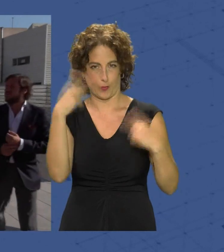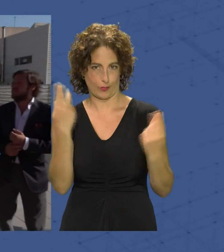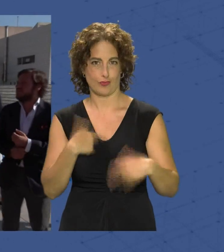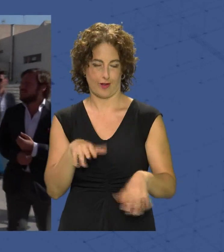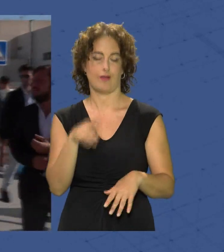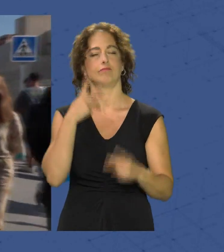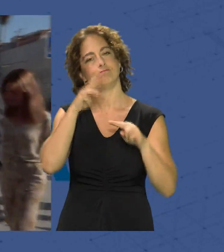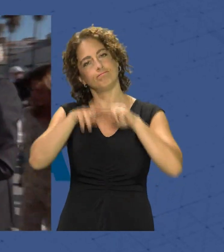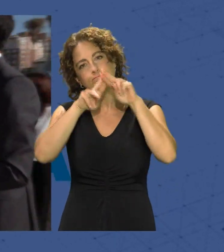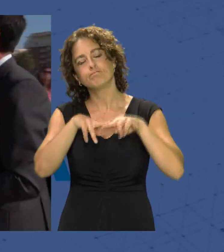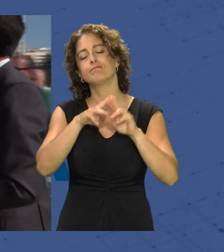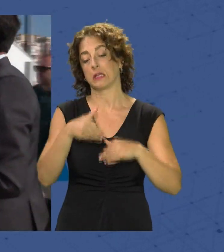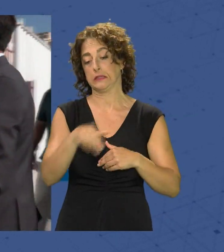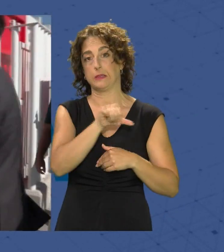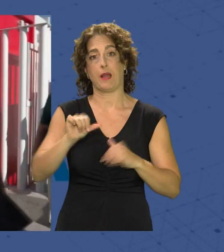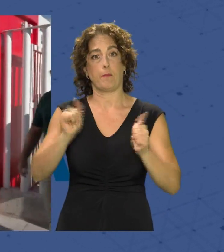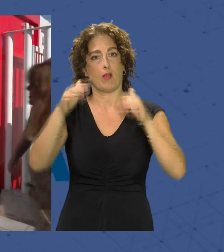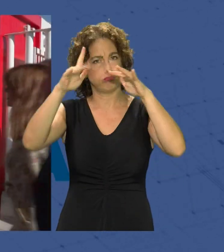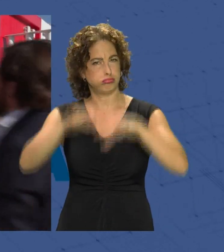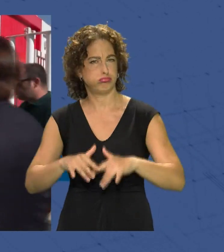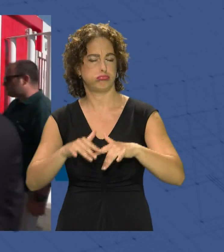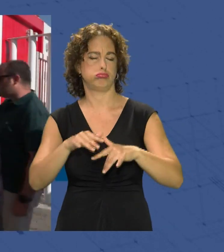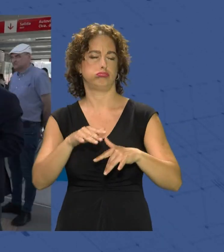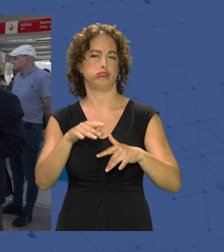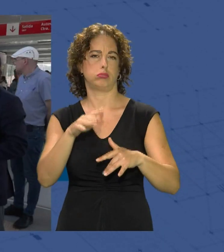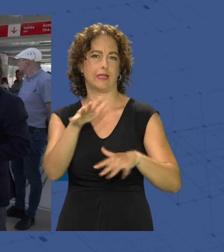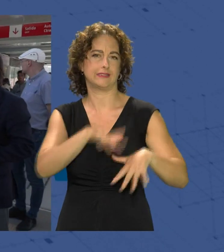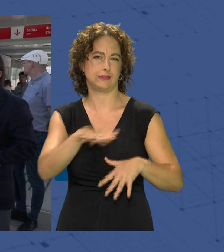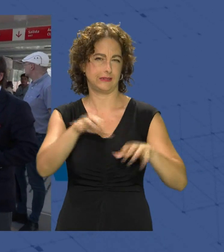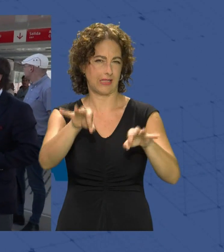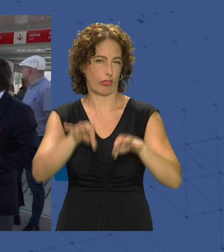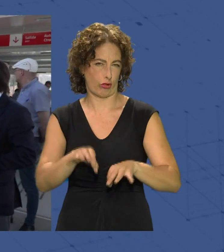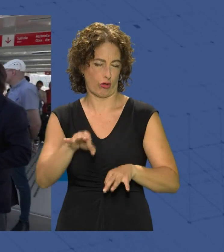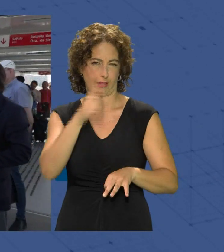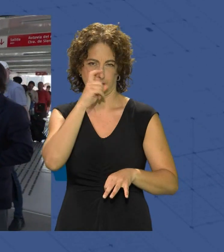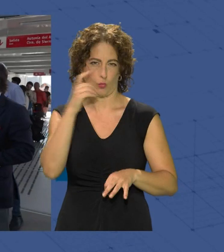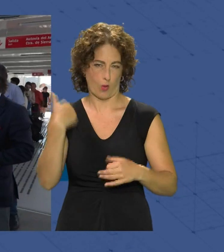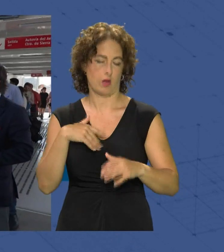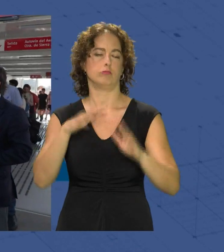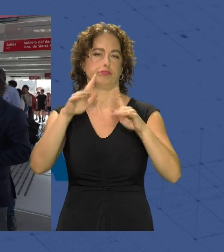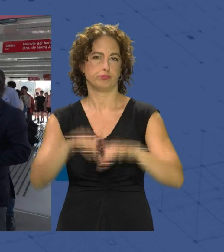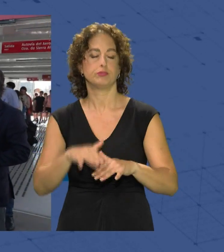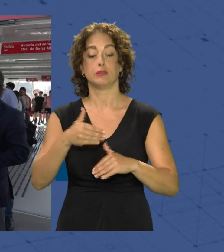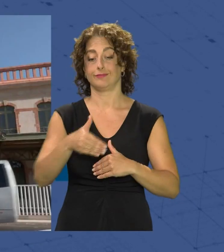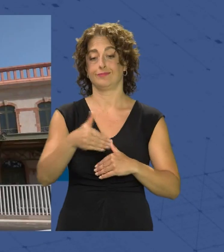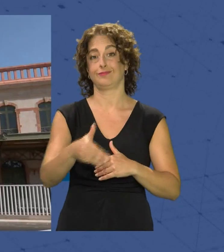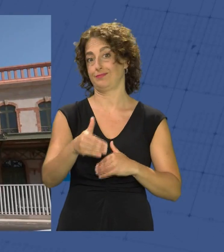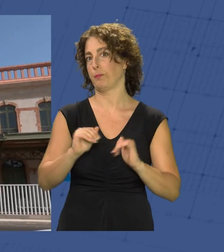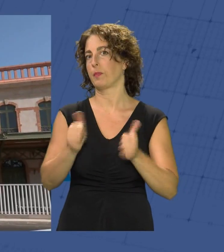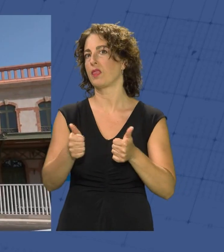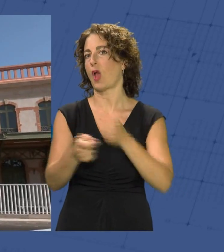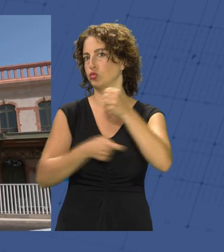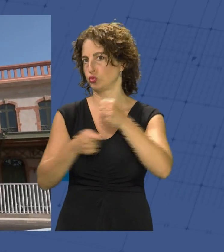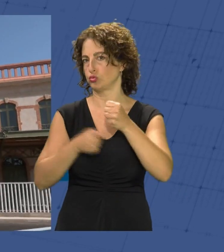comenzará la demolición de la intermodal y en agosto arrancará los trabajos del futuro aparcamiento subterráneo de la estación